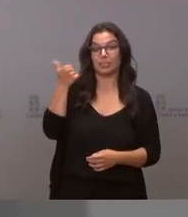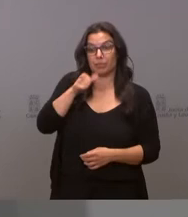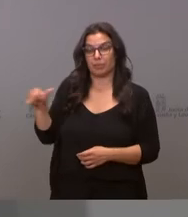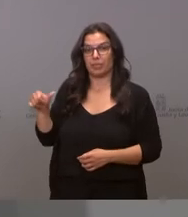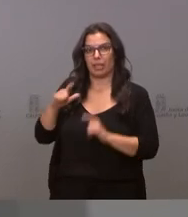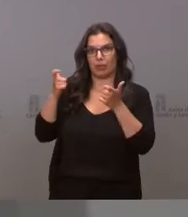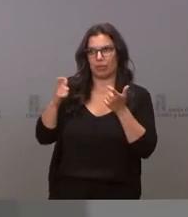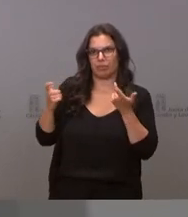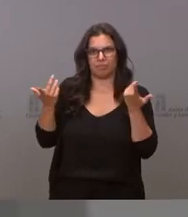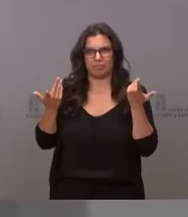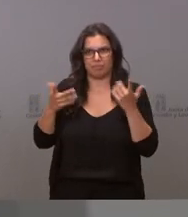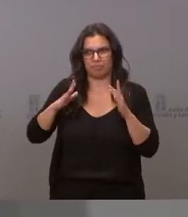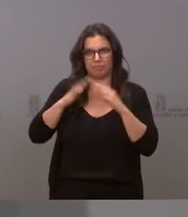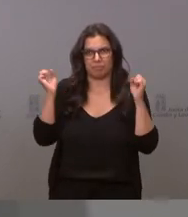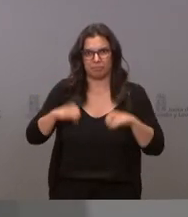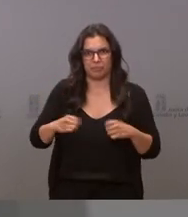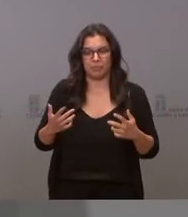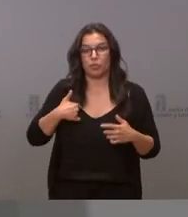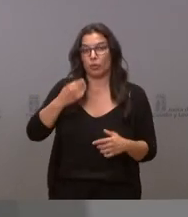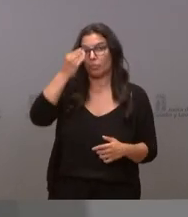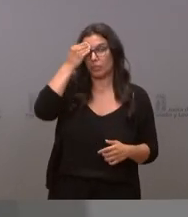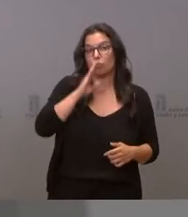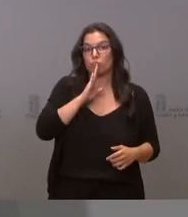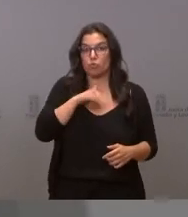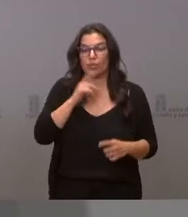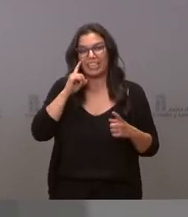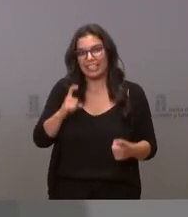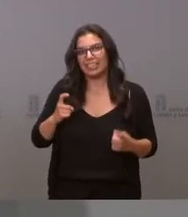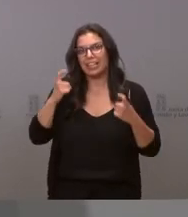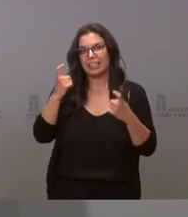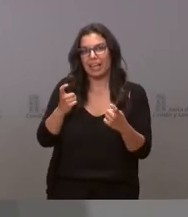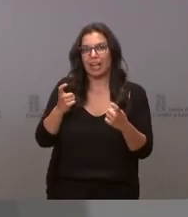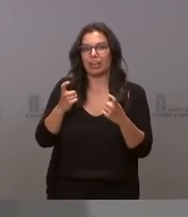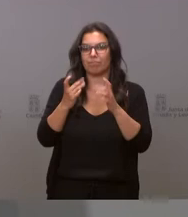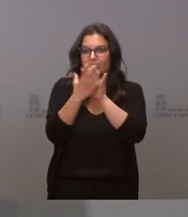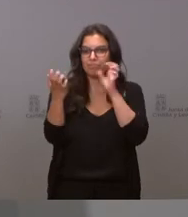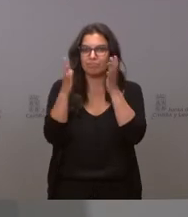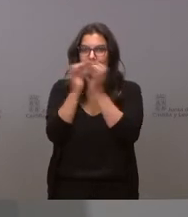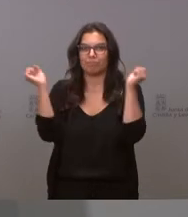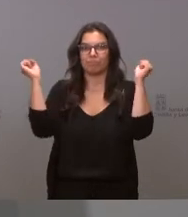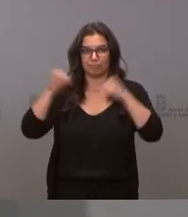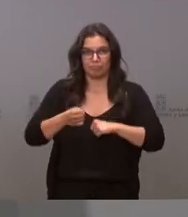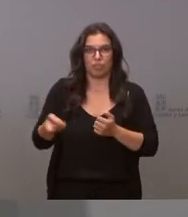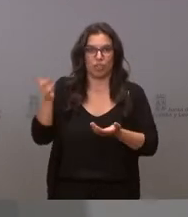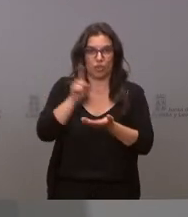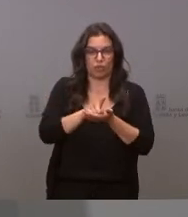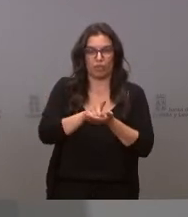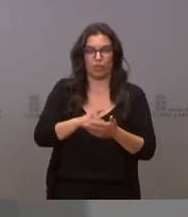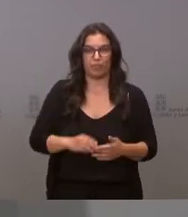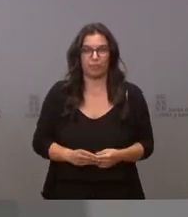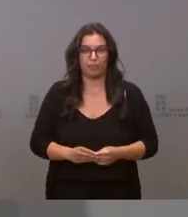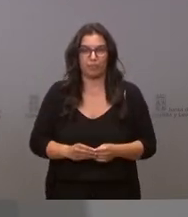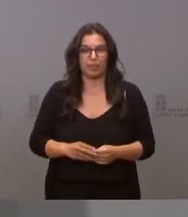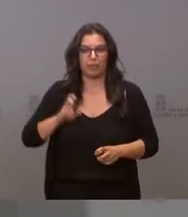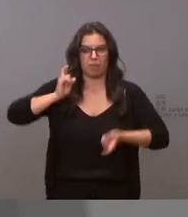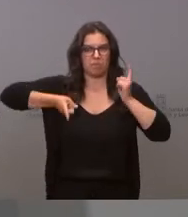yo creo que es bueno intentar volver al consenso y desde luego huir del